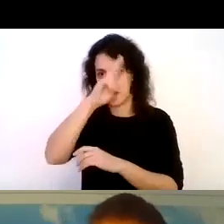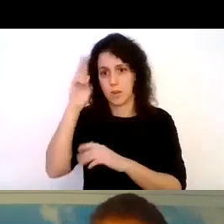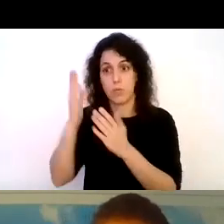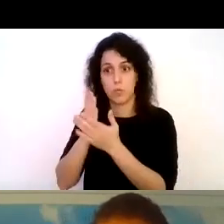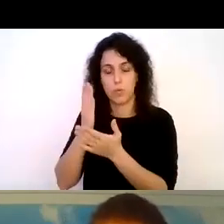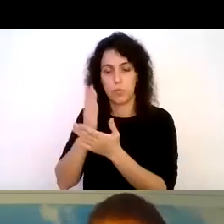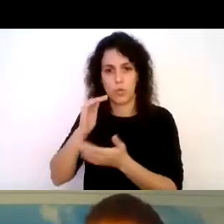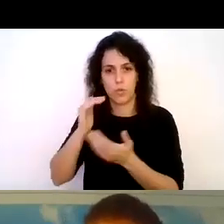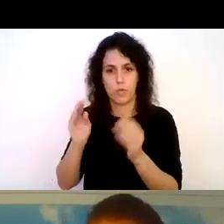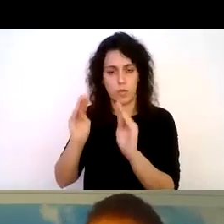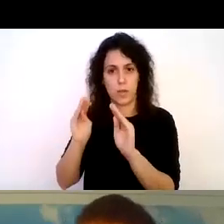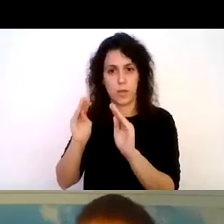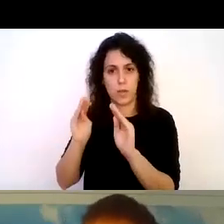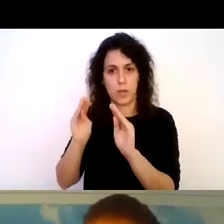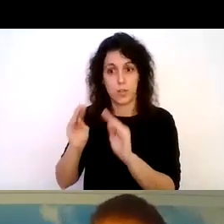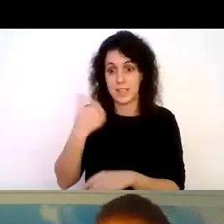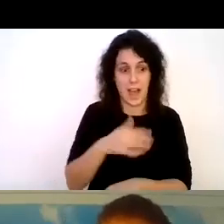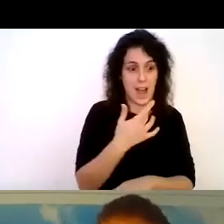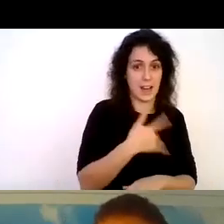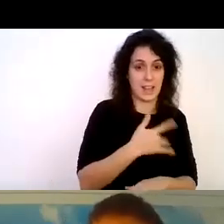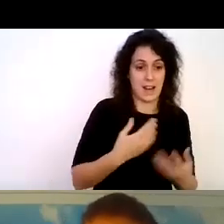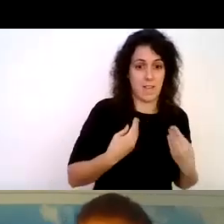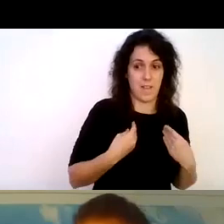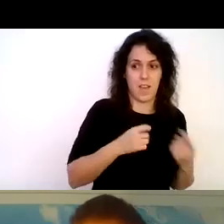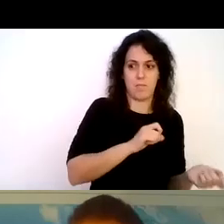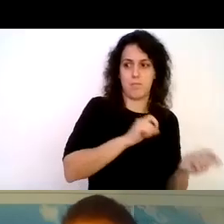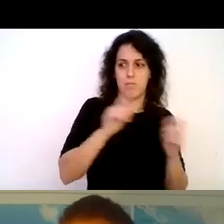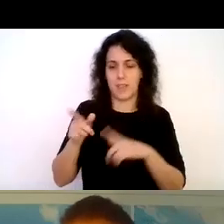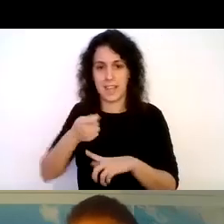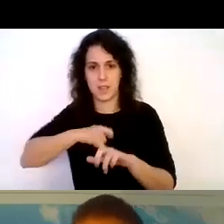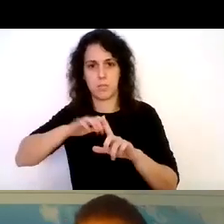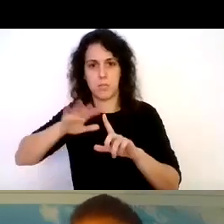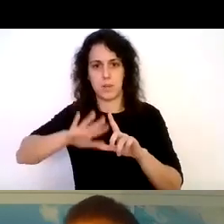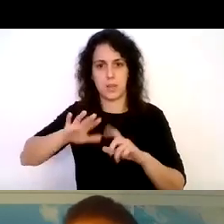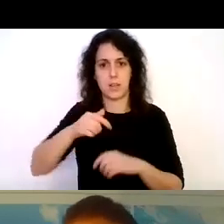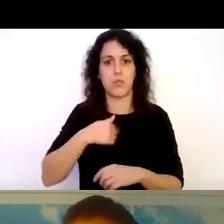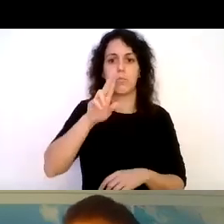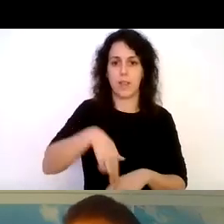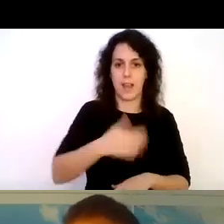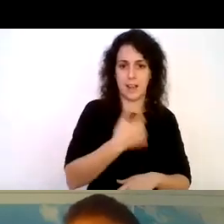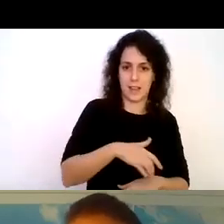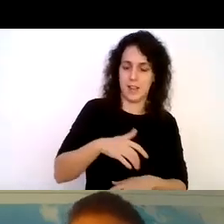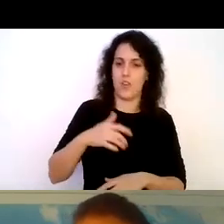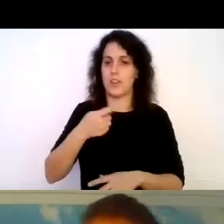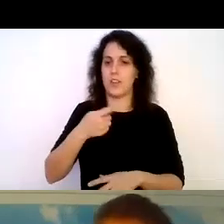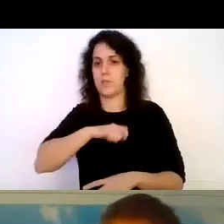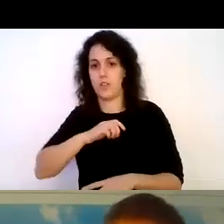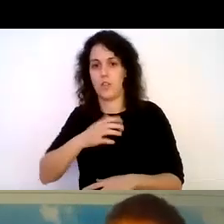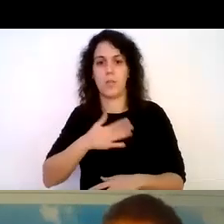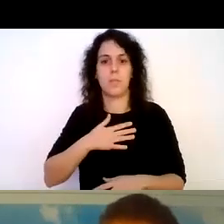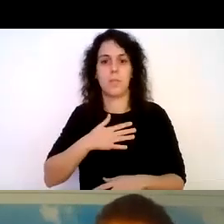ya viviendo en Argentina volví a España a propósito soy argentino y español mi acento no lo